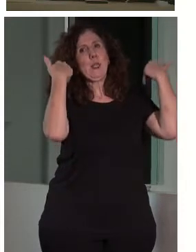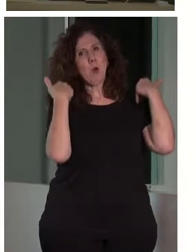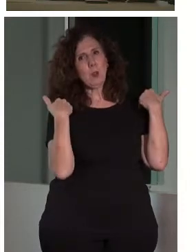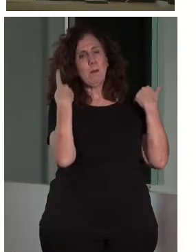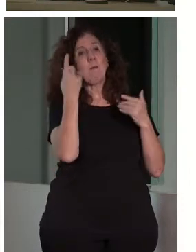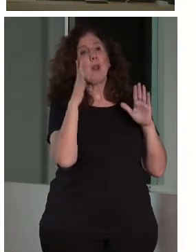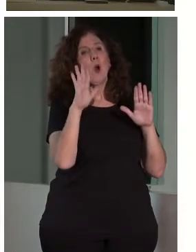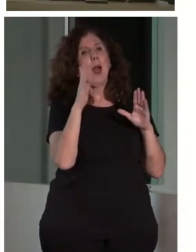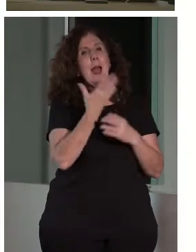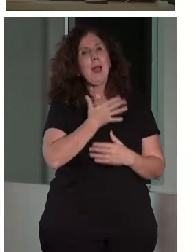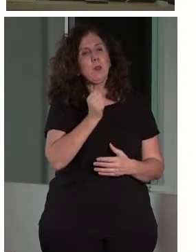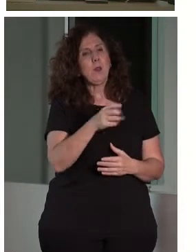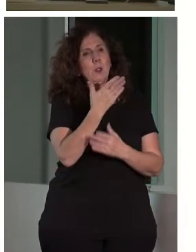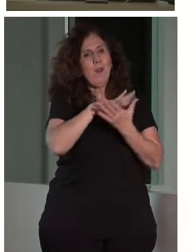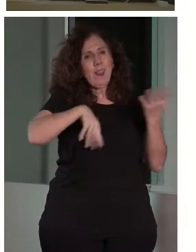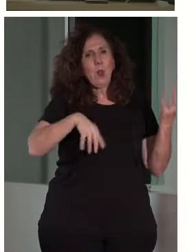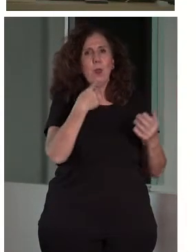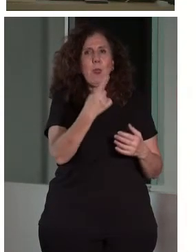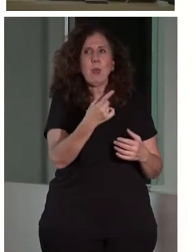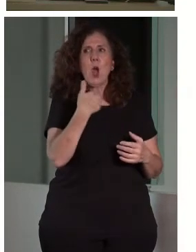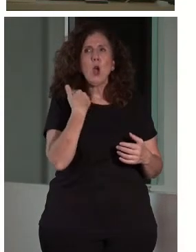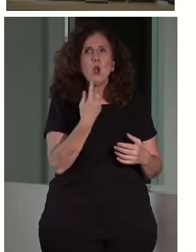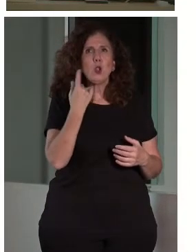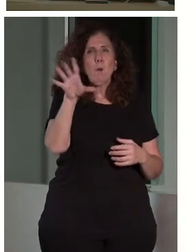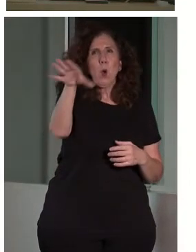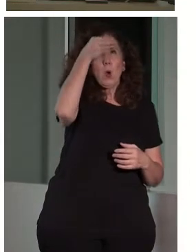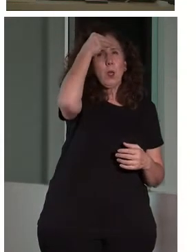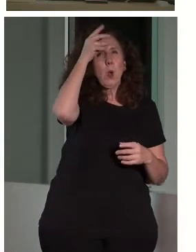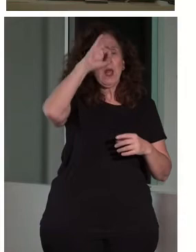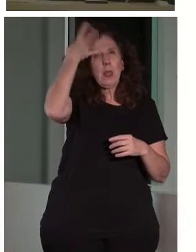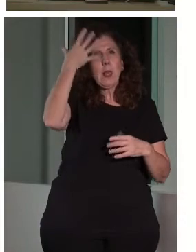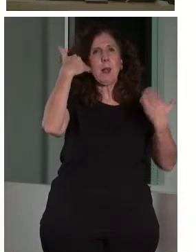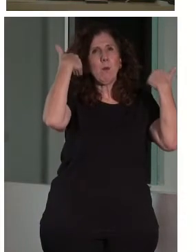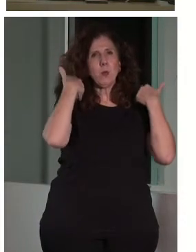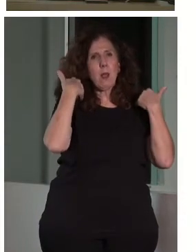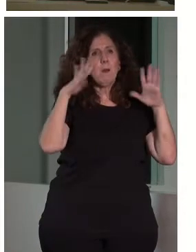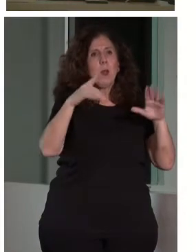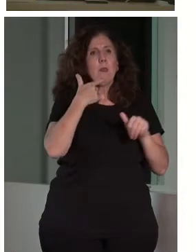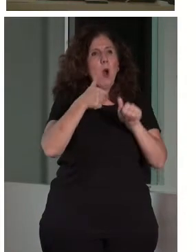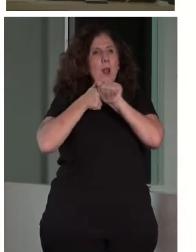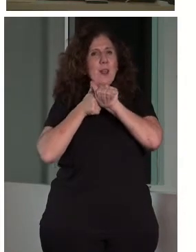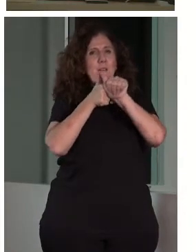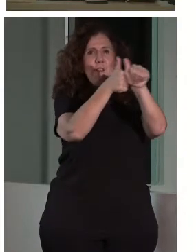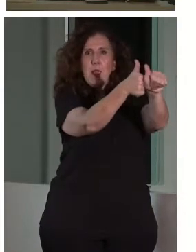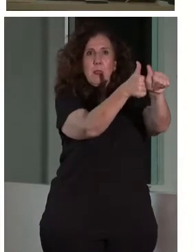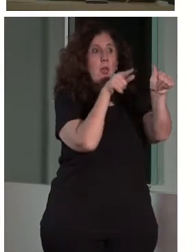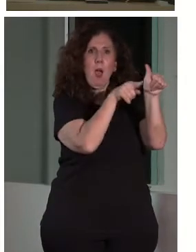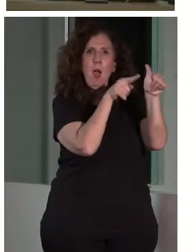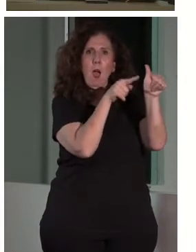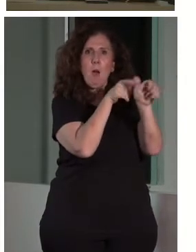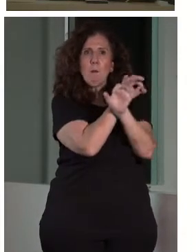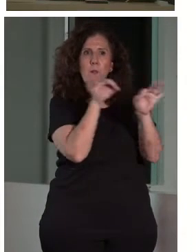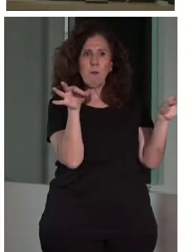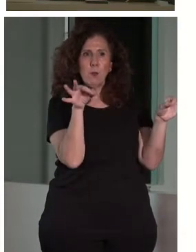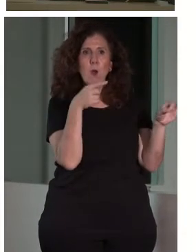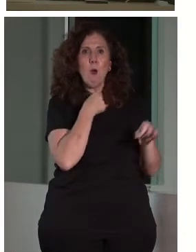Barcelona, discutiendo con ellos y tal, nos decían nosotros hemos cogido vuestra idea del responsable, pero le llamamos el referente de accesibilidad. Y me encanta el término. Así que